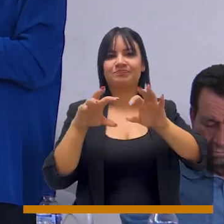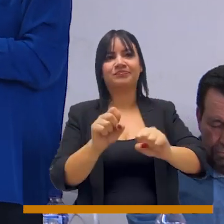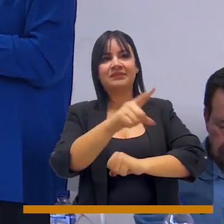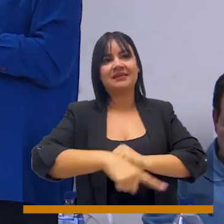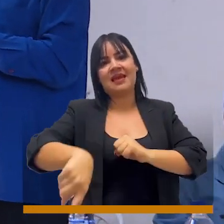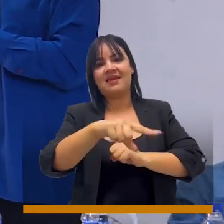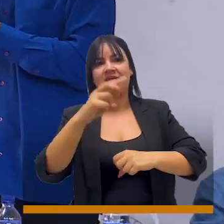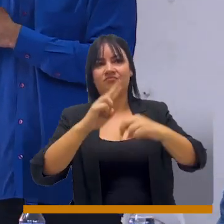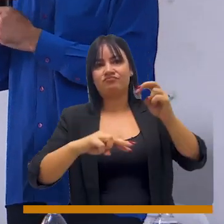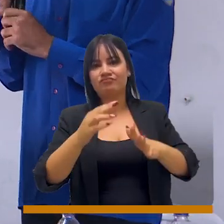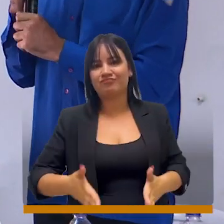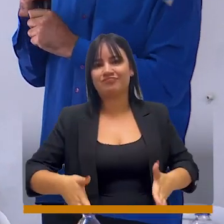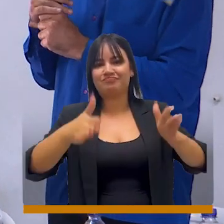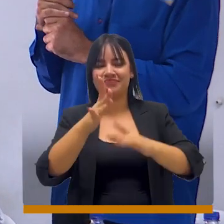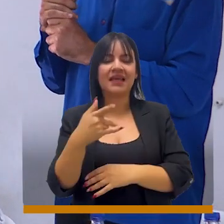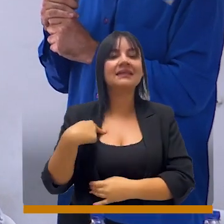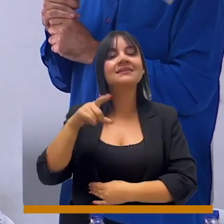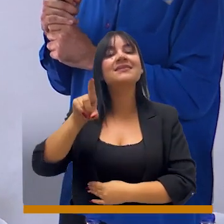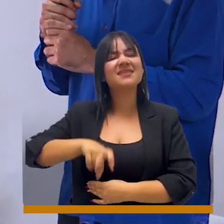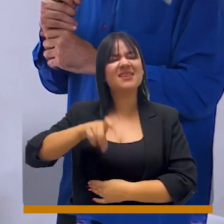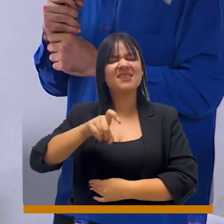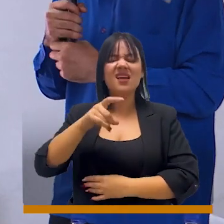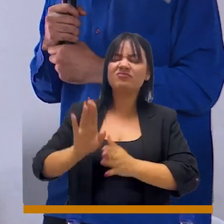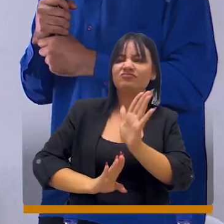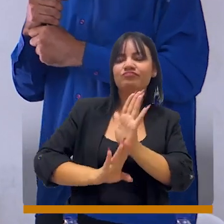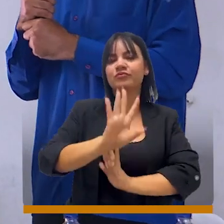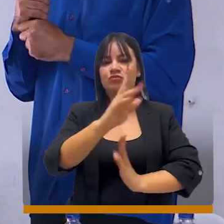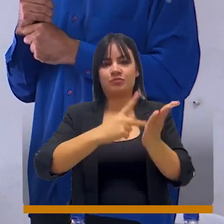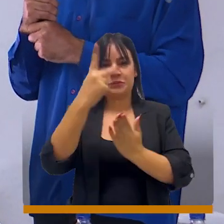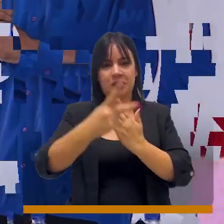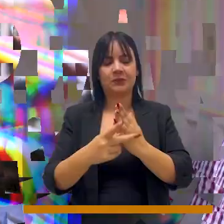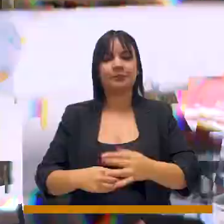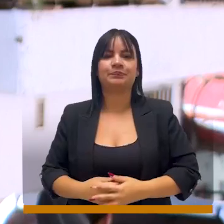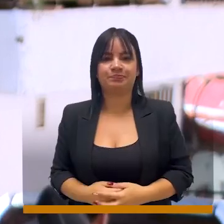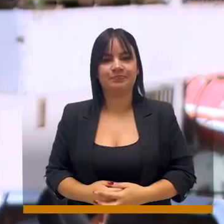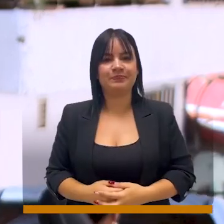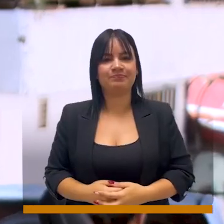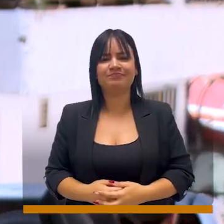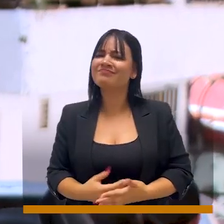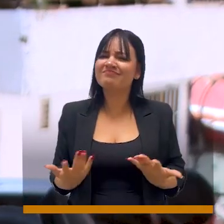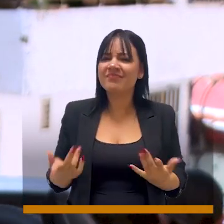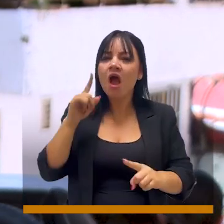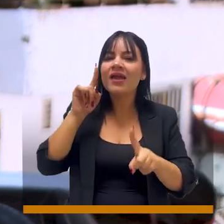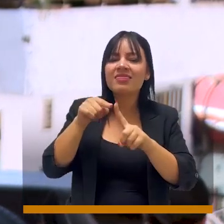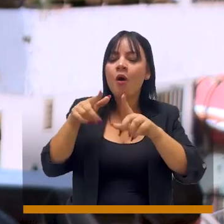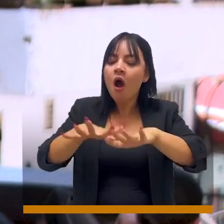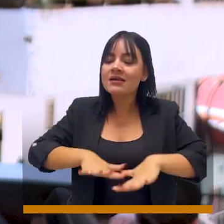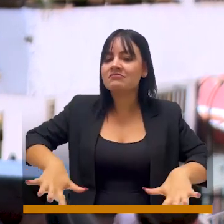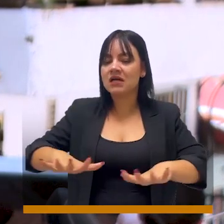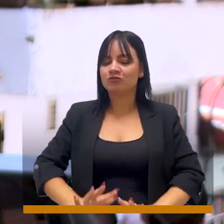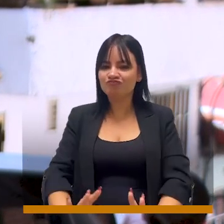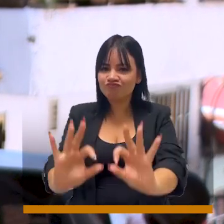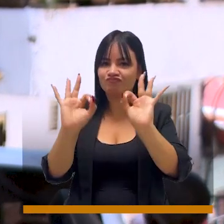de los bienes muebles que se requieren para el desarrollo del proyecto. La idea es proporcionar espacios